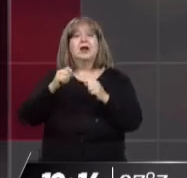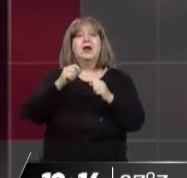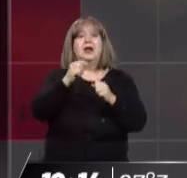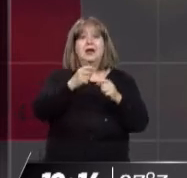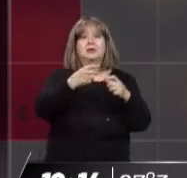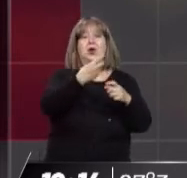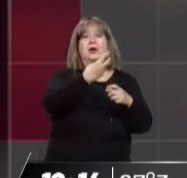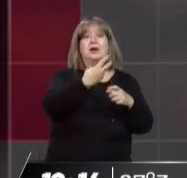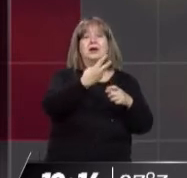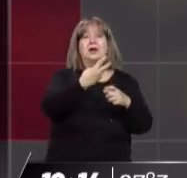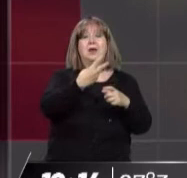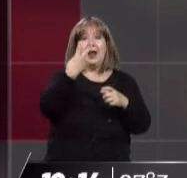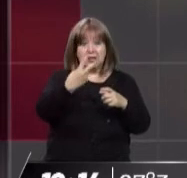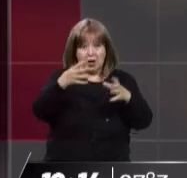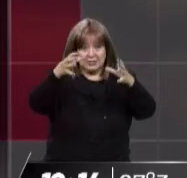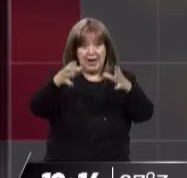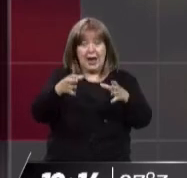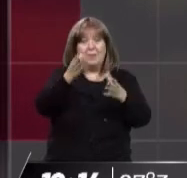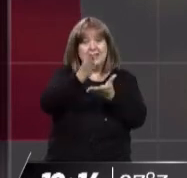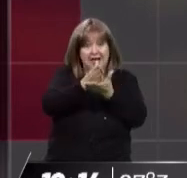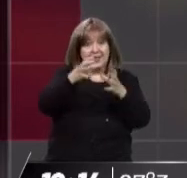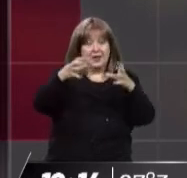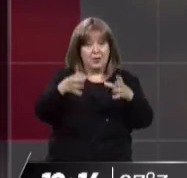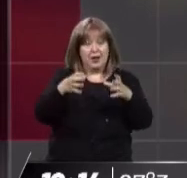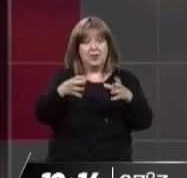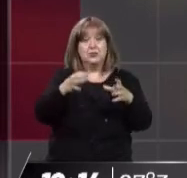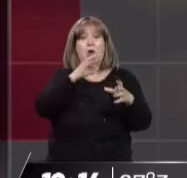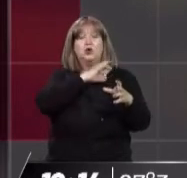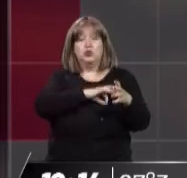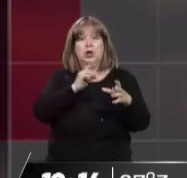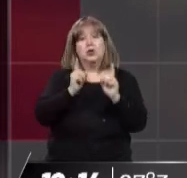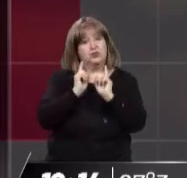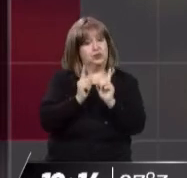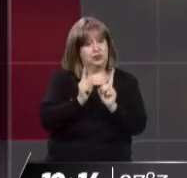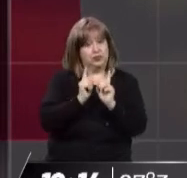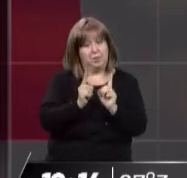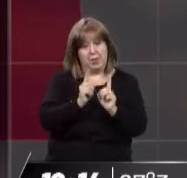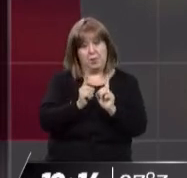vulnerables, que es el nivel conocido como el nivel 2 en esta segmentación tarifaria, van a seguir igual.